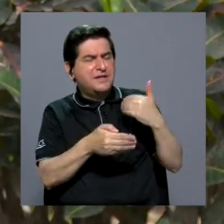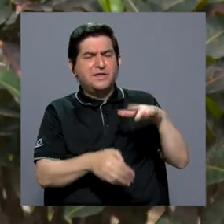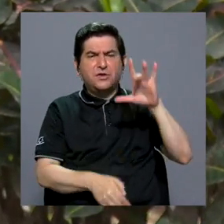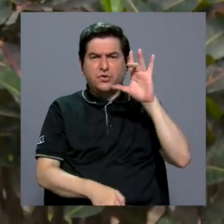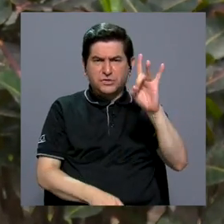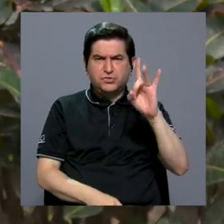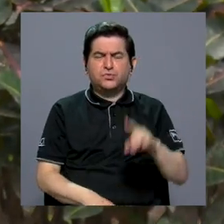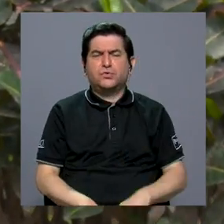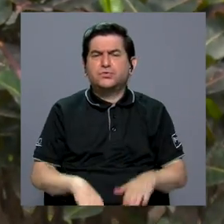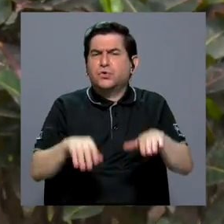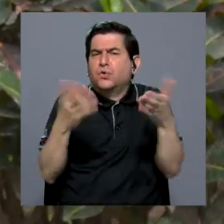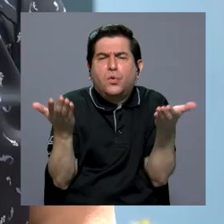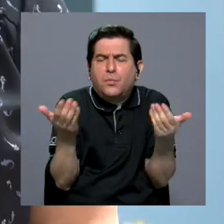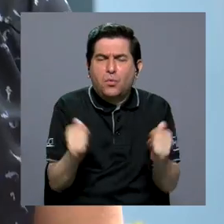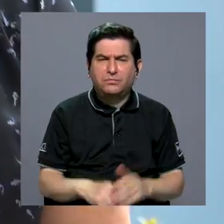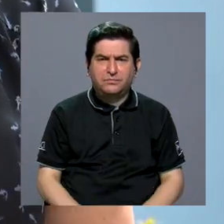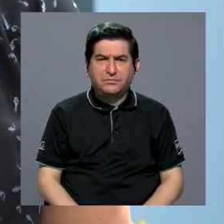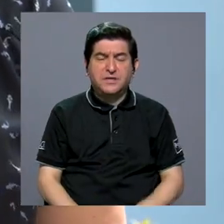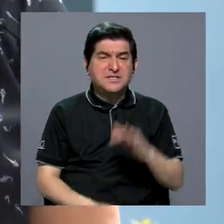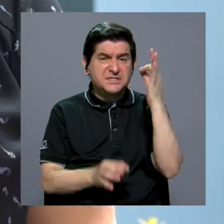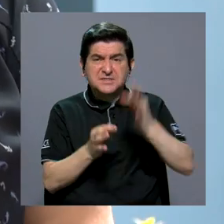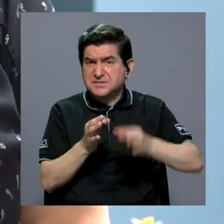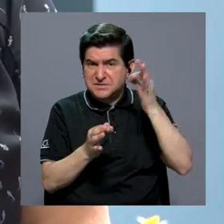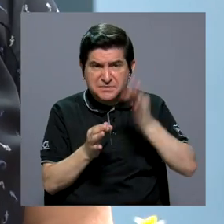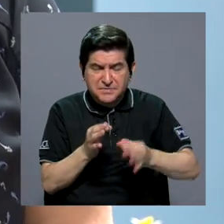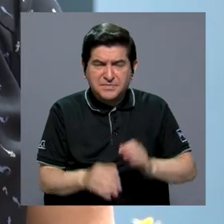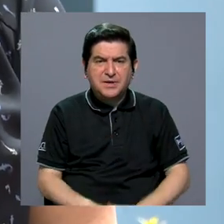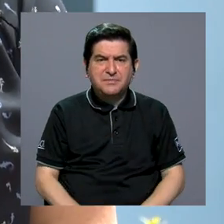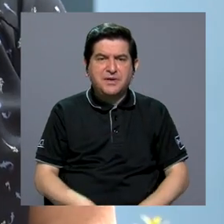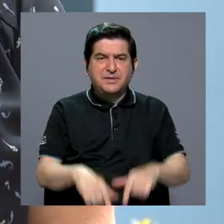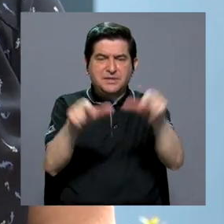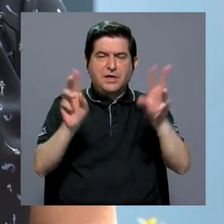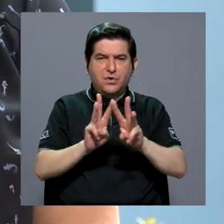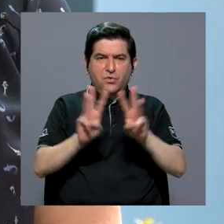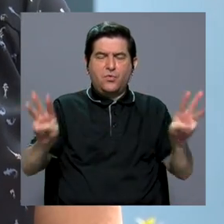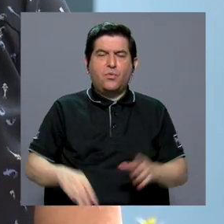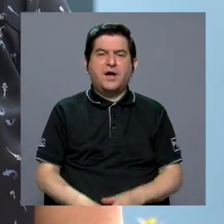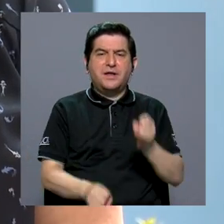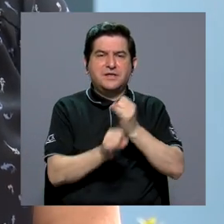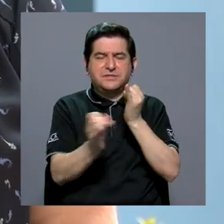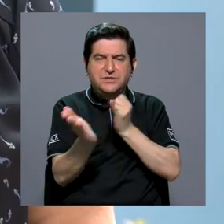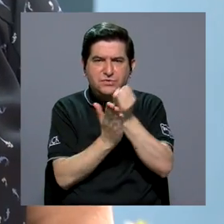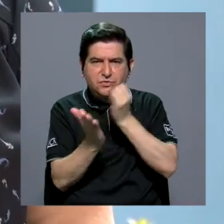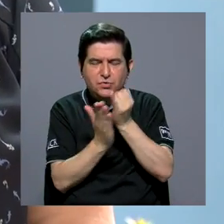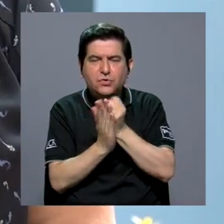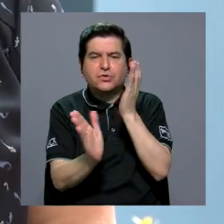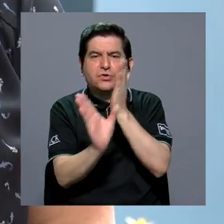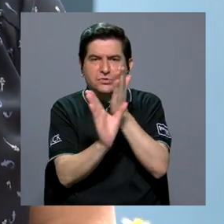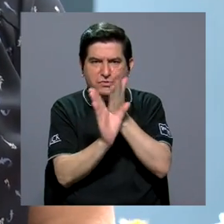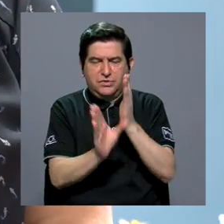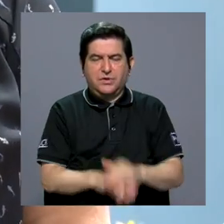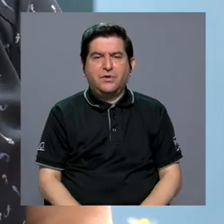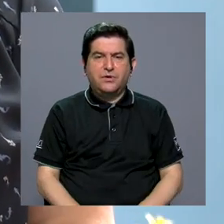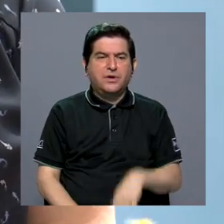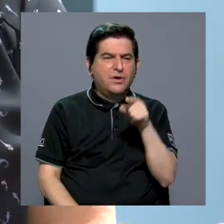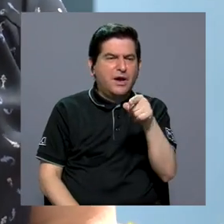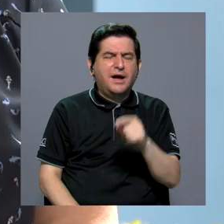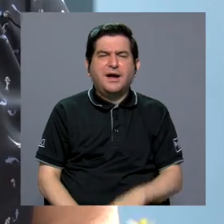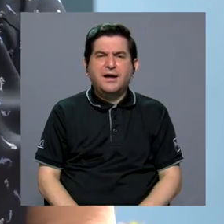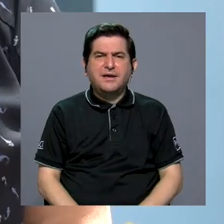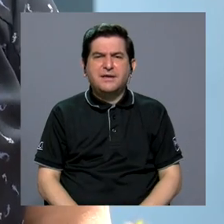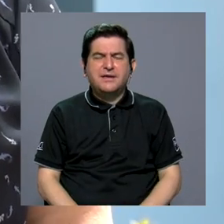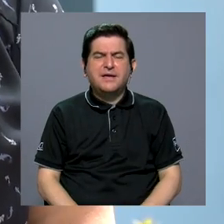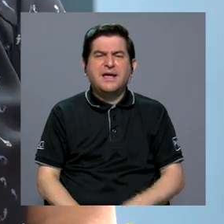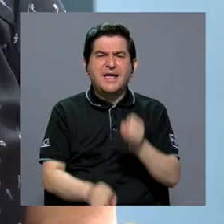ocho anteriores. ¿Cómo hacen? Sencillamente tienen que ir al sitio web del Instituto de Investigaciones Psicológicas y nada más buscan como